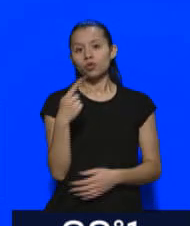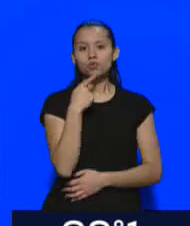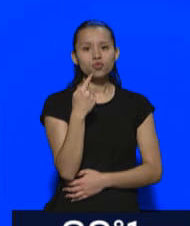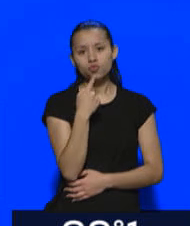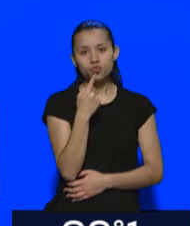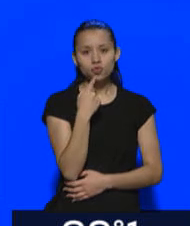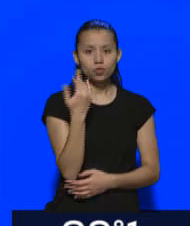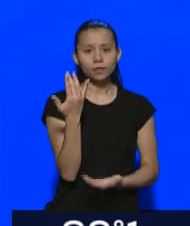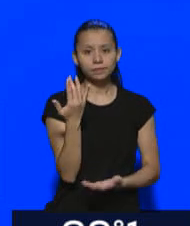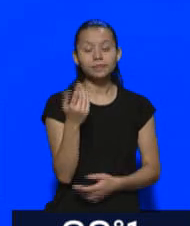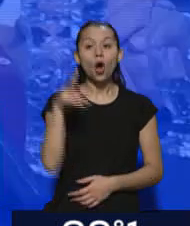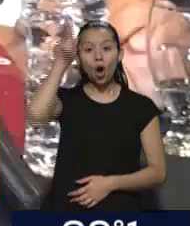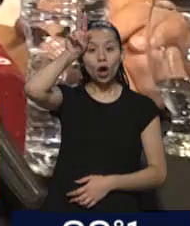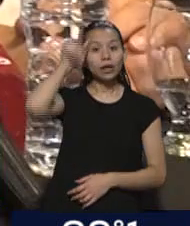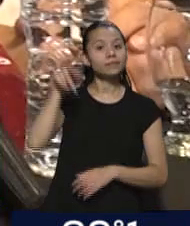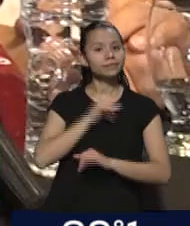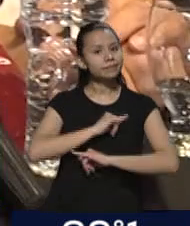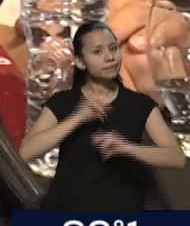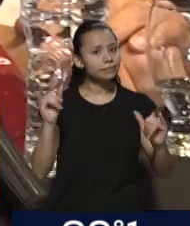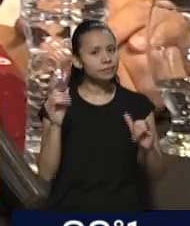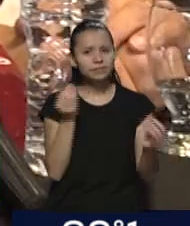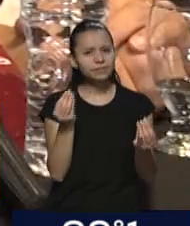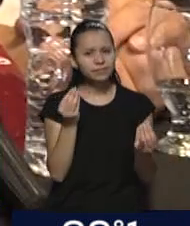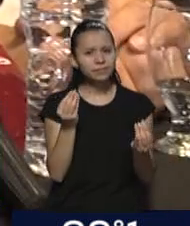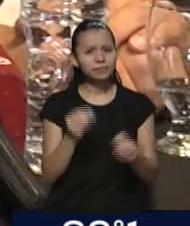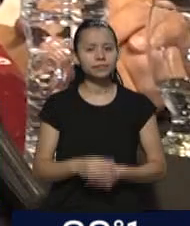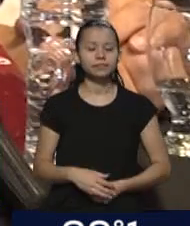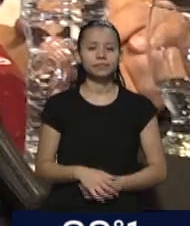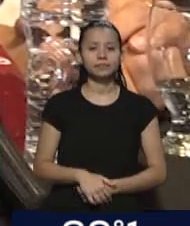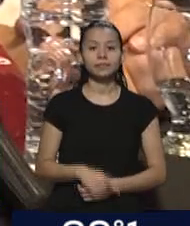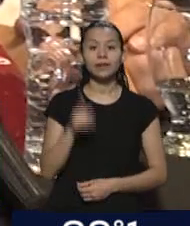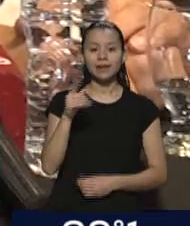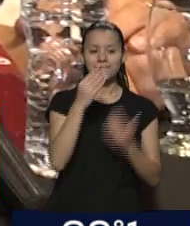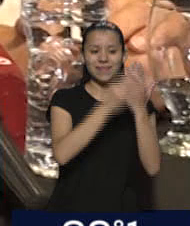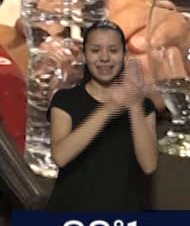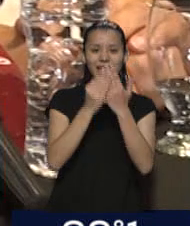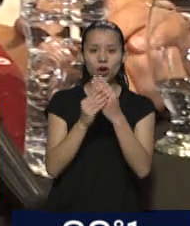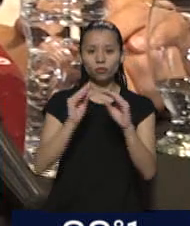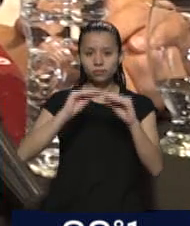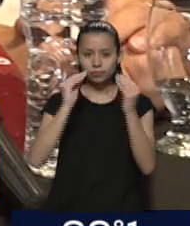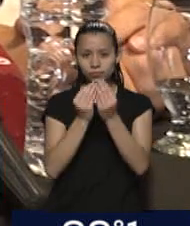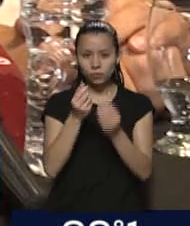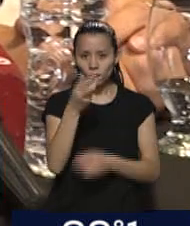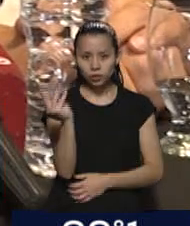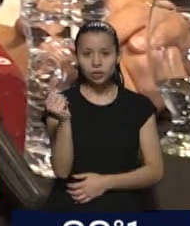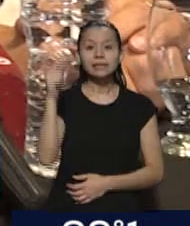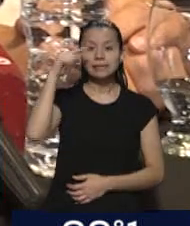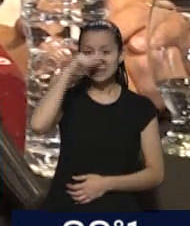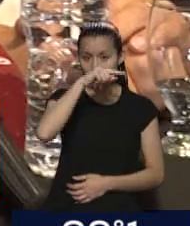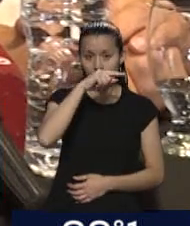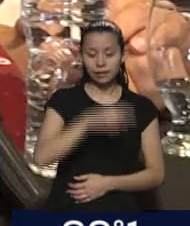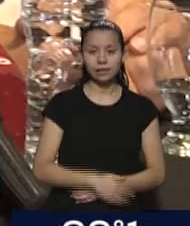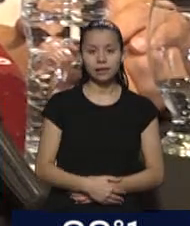hizo Cornejo hoy? Anunció que vamos a tener, él va a tener siete ministerios. Ya suponíamos que iba a haber algunas